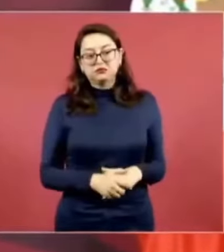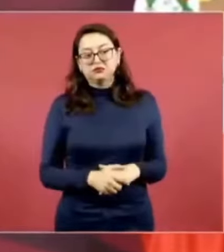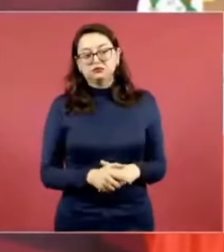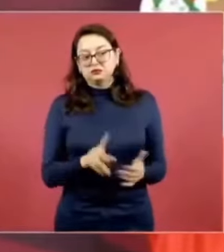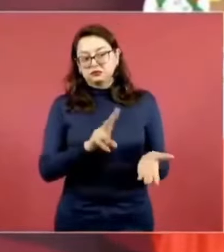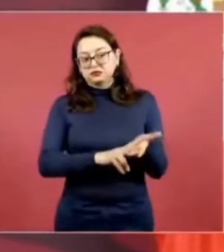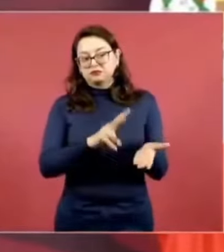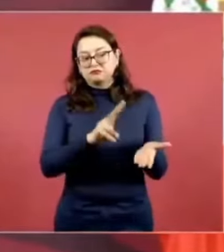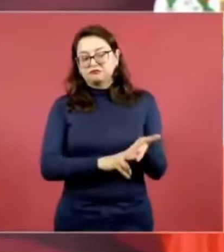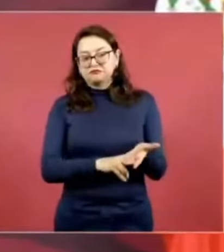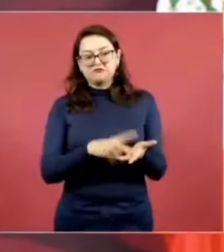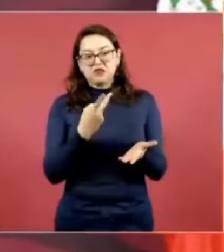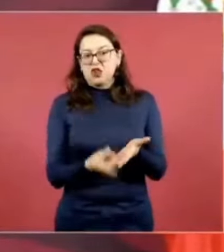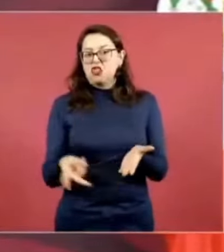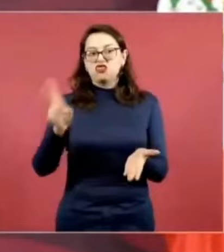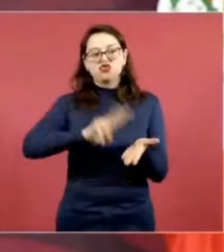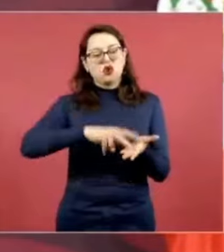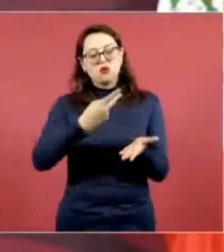veces más